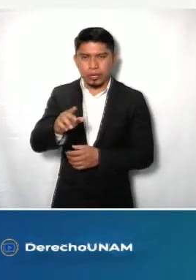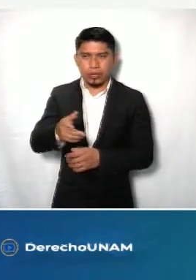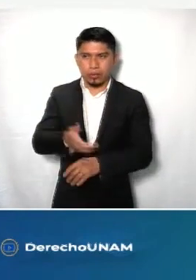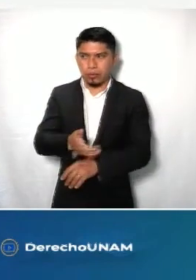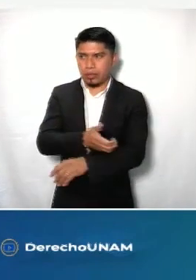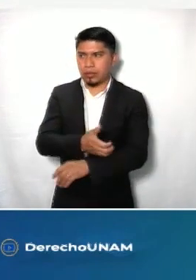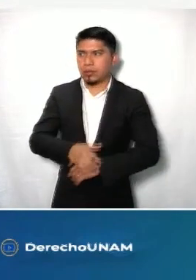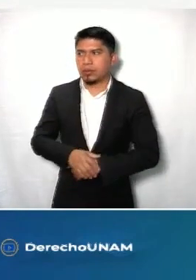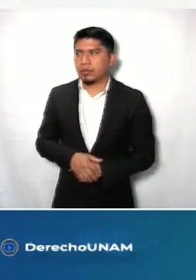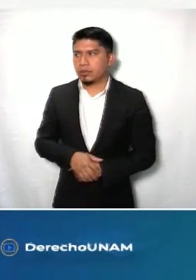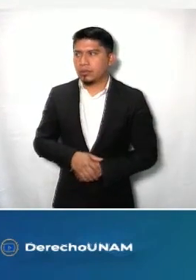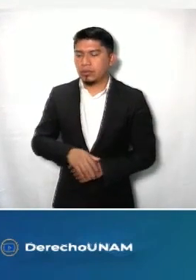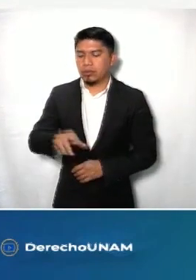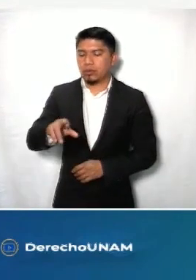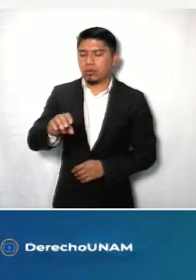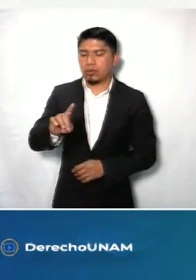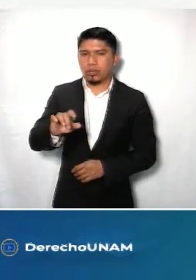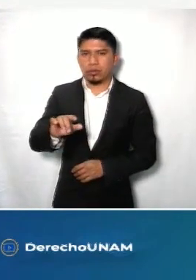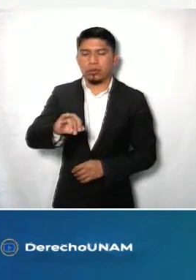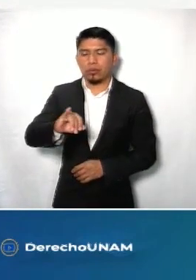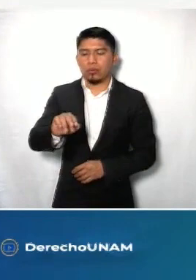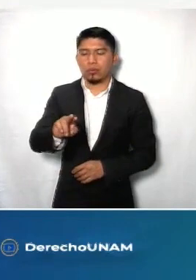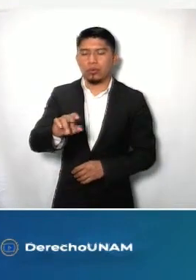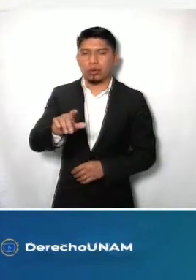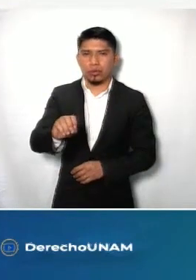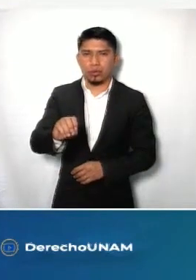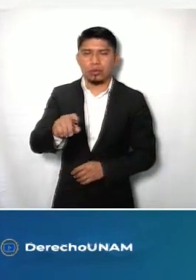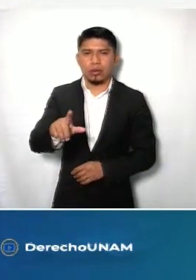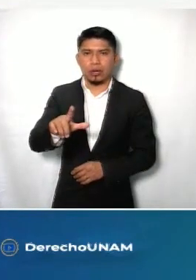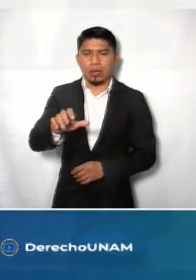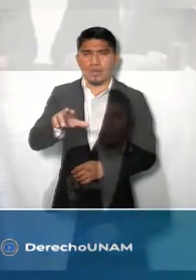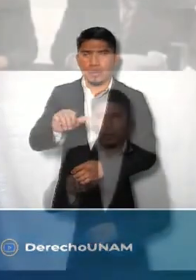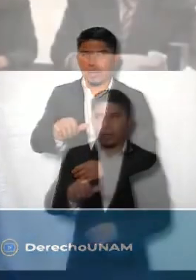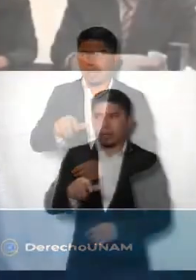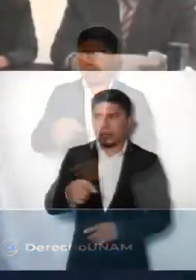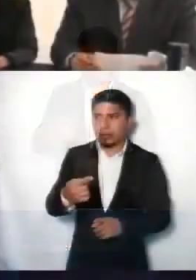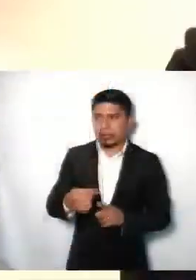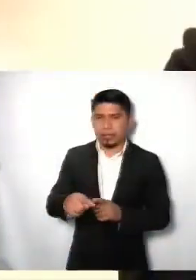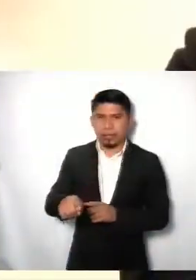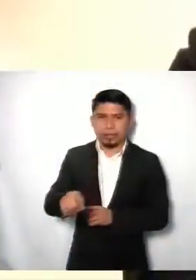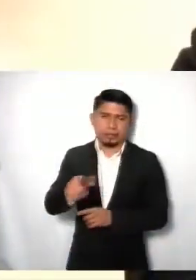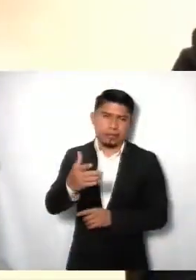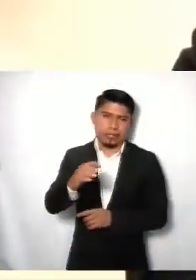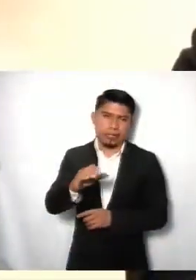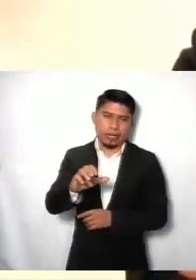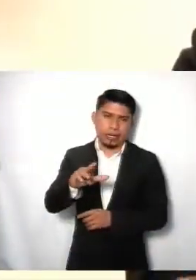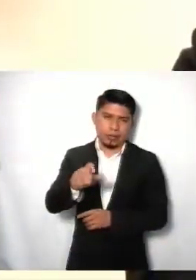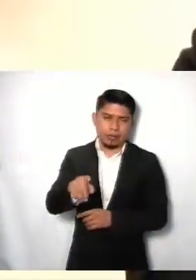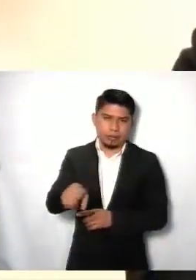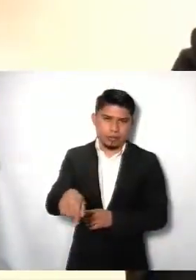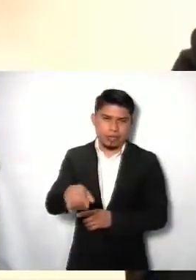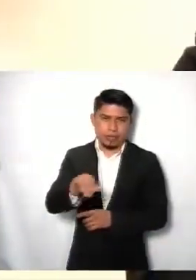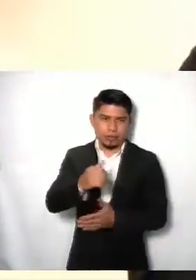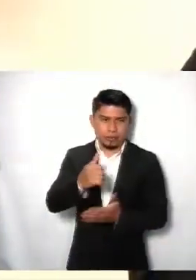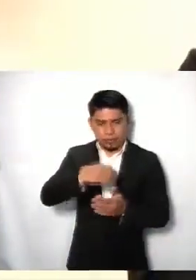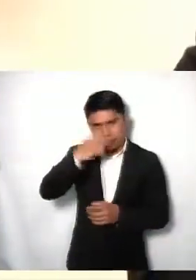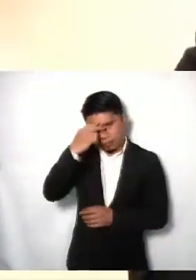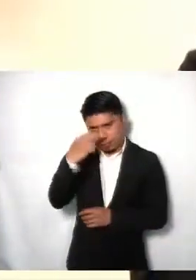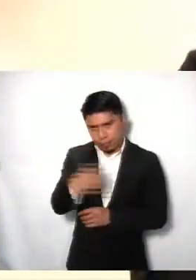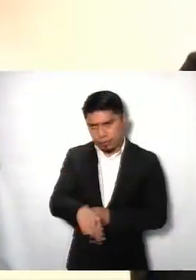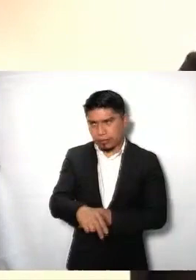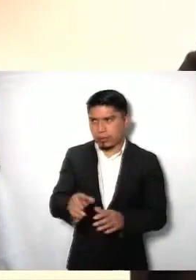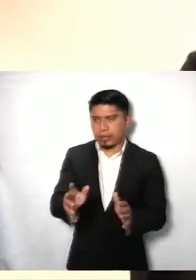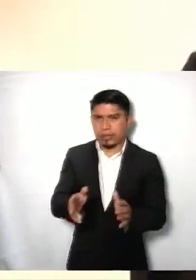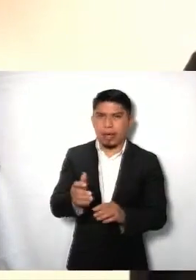colegas Rodrigo, Julio, Laura y a Carmen, que integramos este pleno del INFO Ciudad de